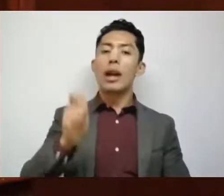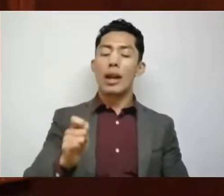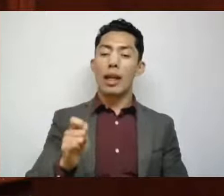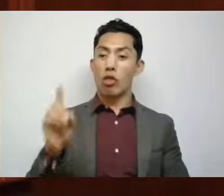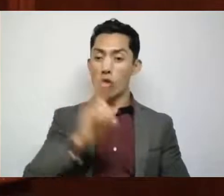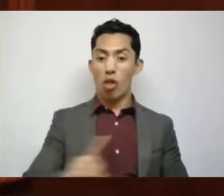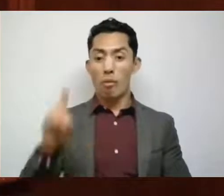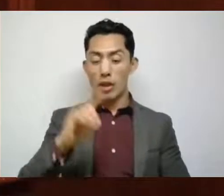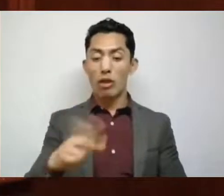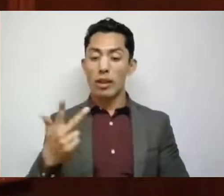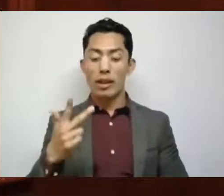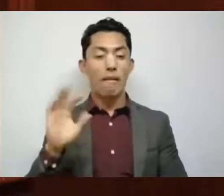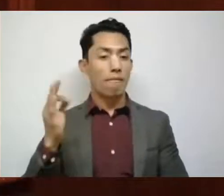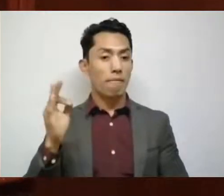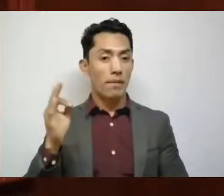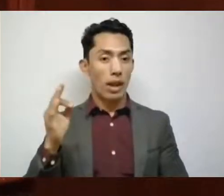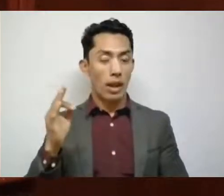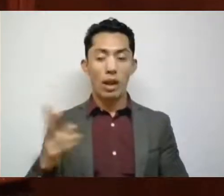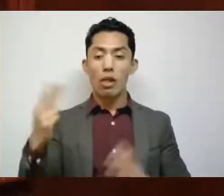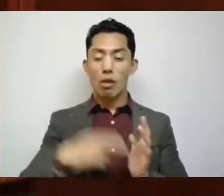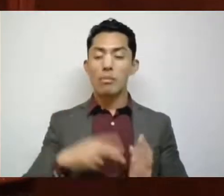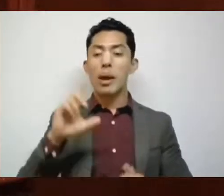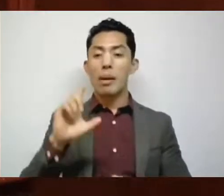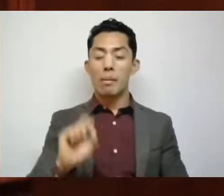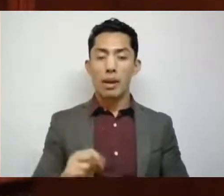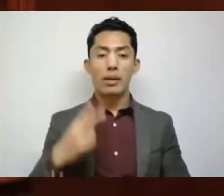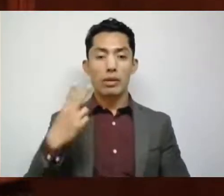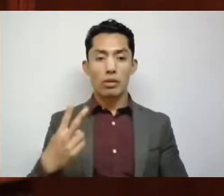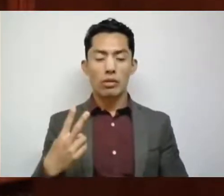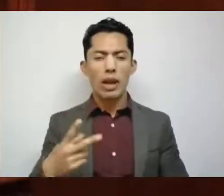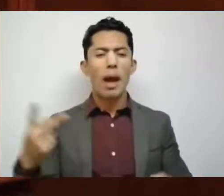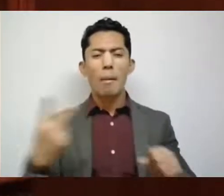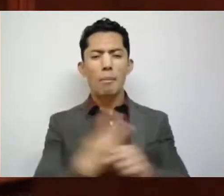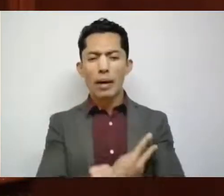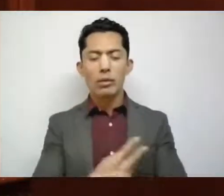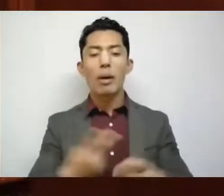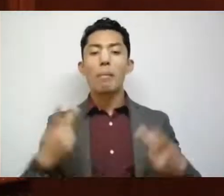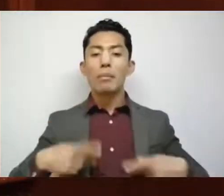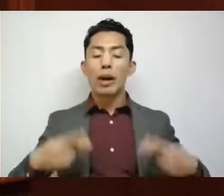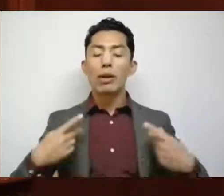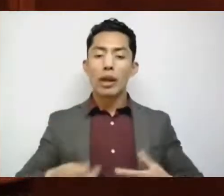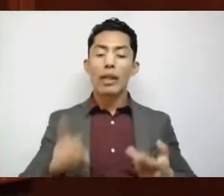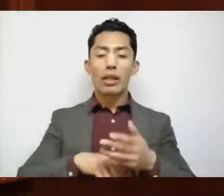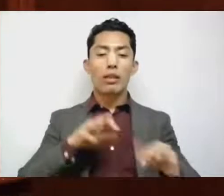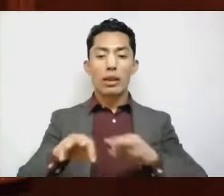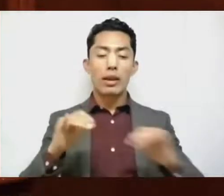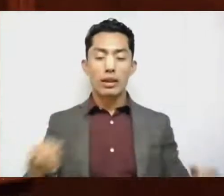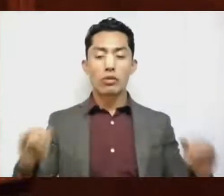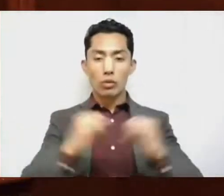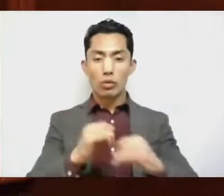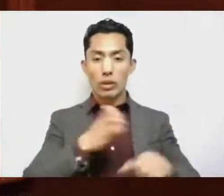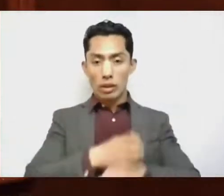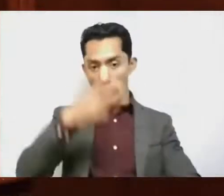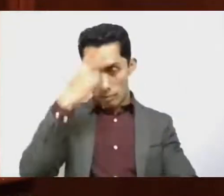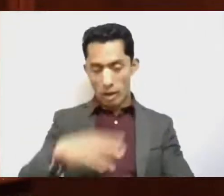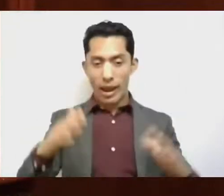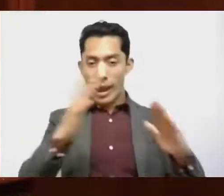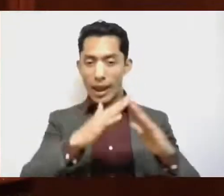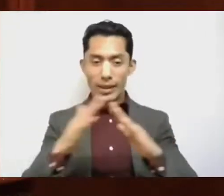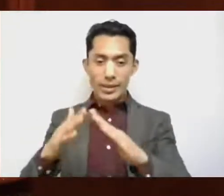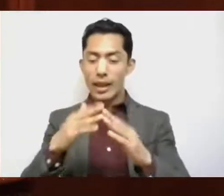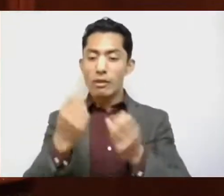13 de febrero del 2022 personal del Instituto Mexiquense de la Vivienda Social